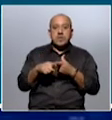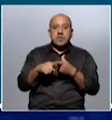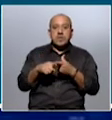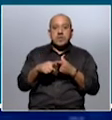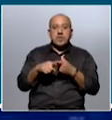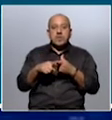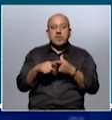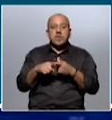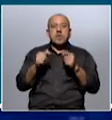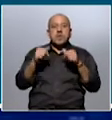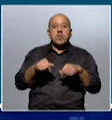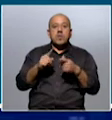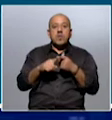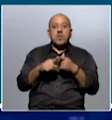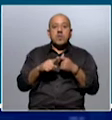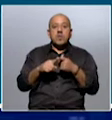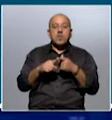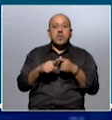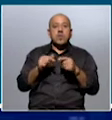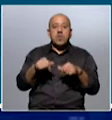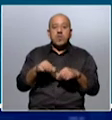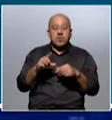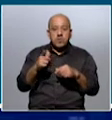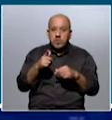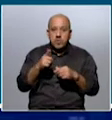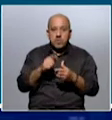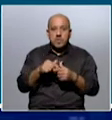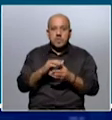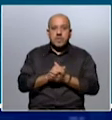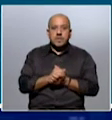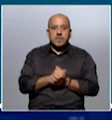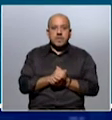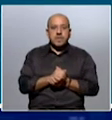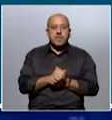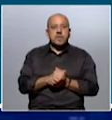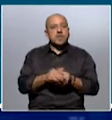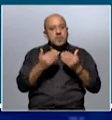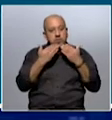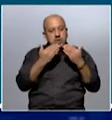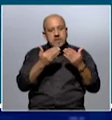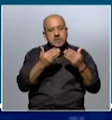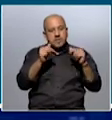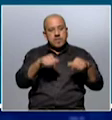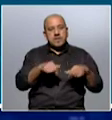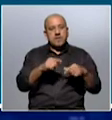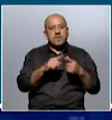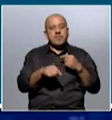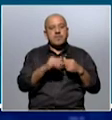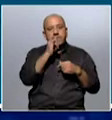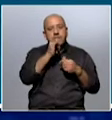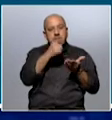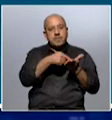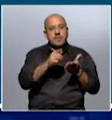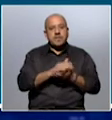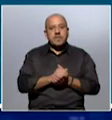que hoy nos están tomando en cuenta de las personas mayores. Robert, muchas gracias por estos minutos para TV Ciudad, para Informe Capital.